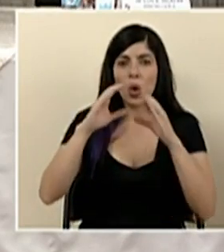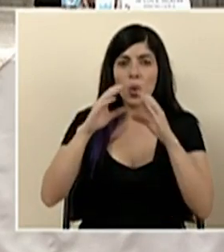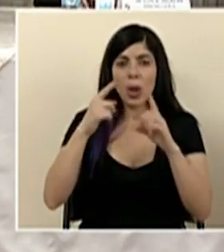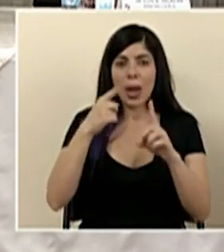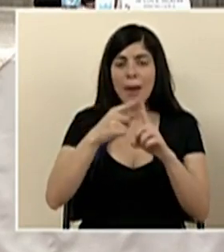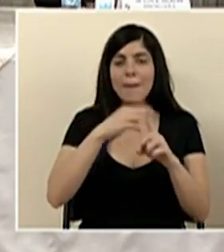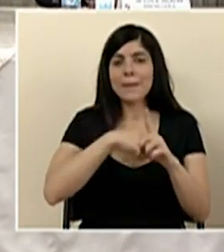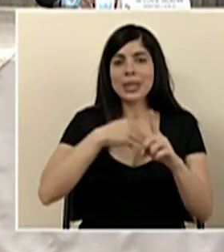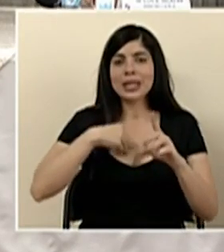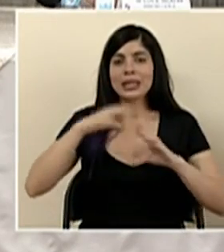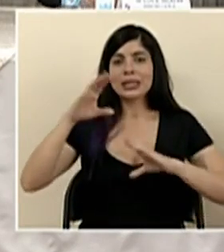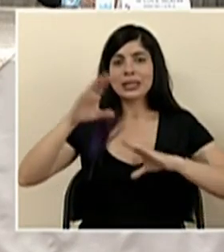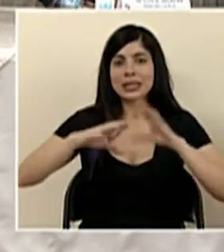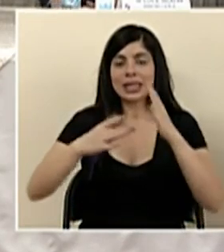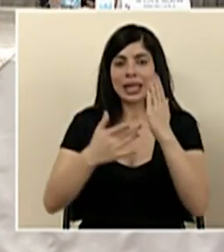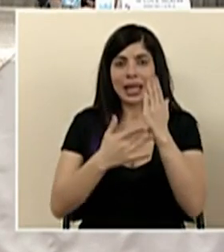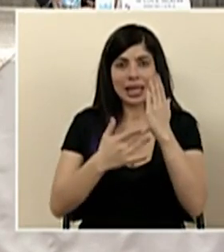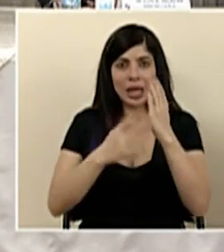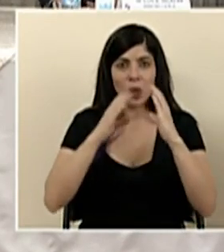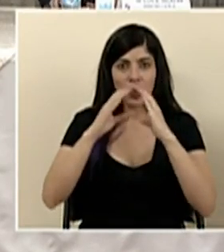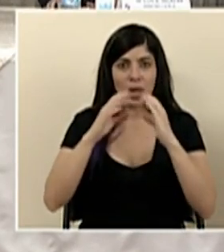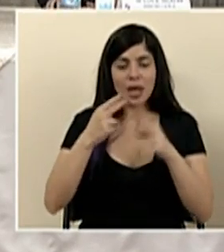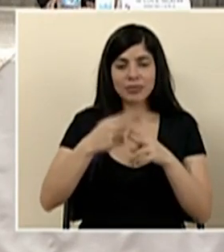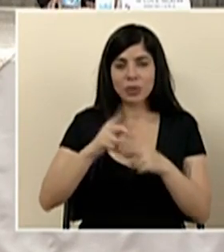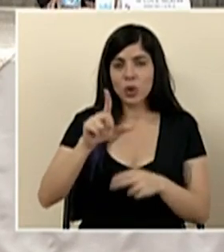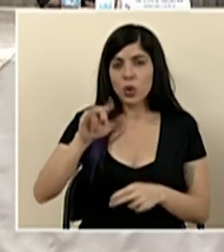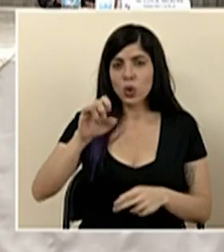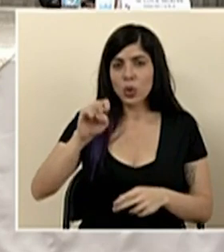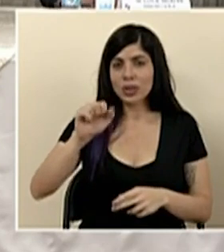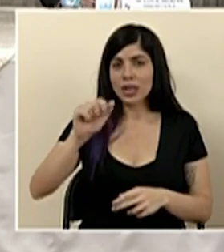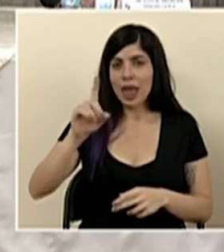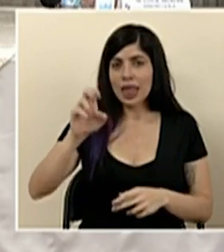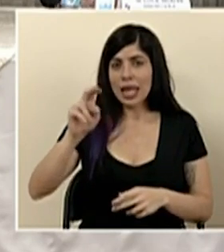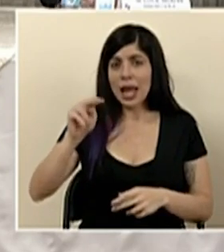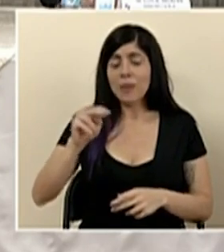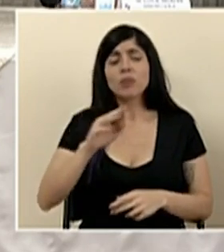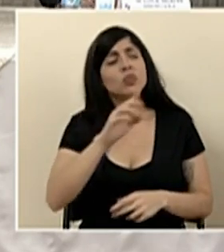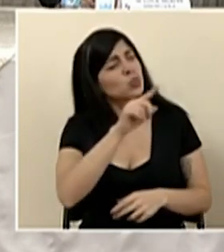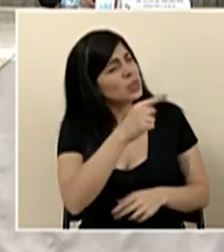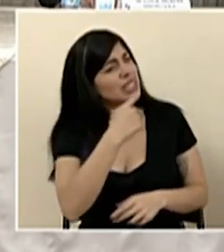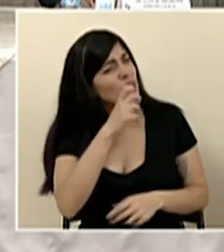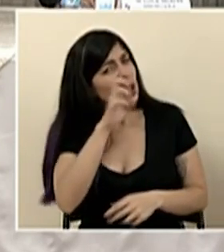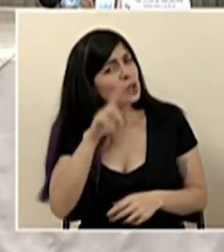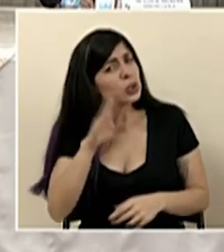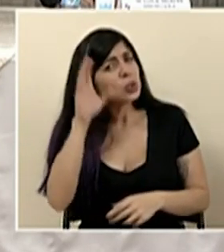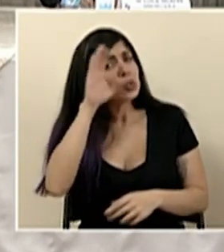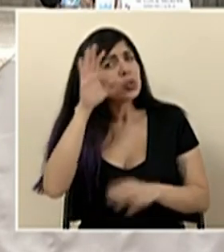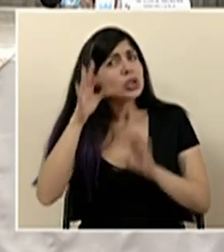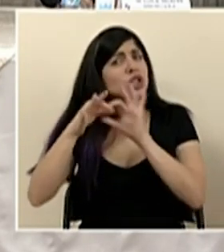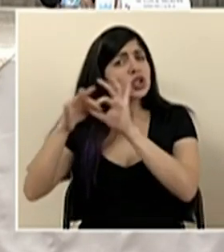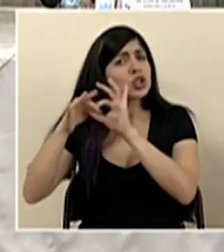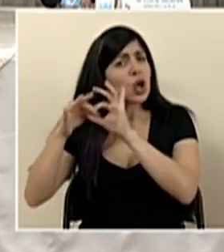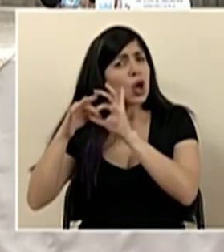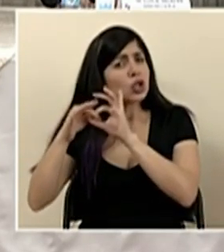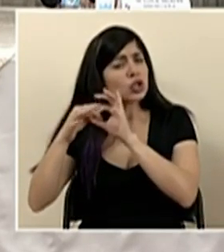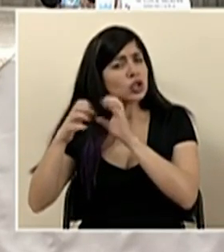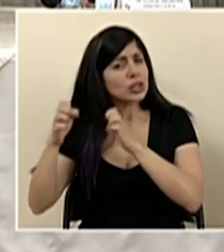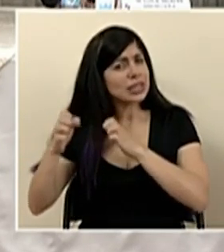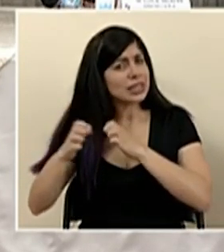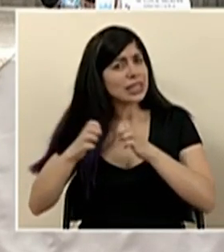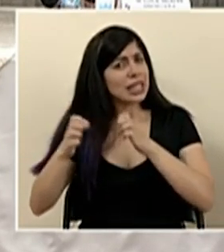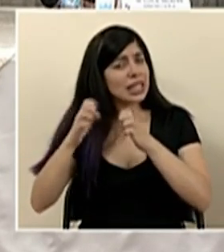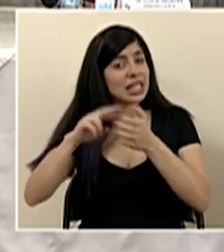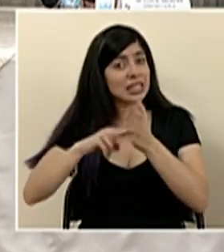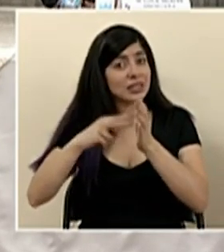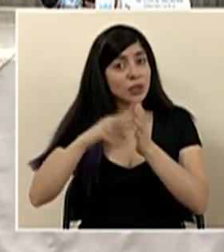ministro de ciencia tecnología y telecomunicaciones Luis Adrián Salazar al indicar que Costa Rica buscará socios estratégicos significa que va a